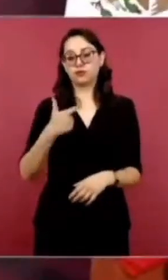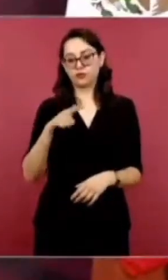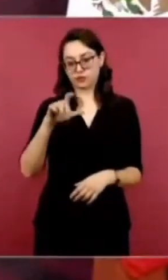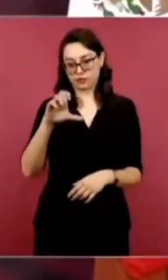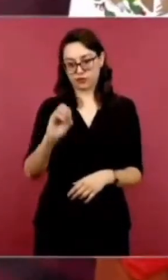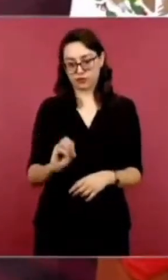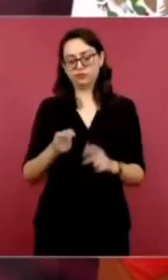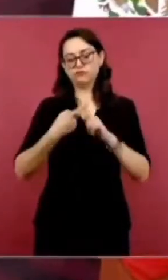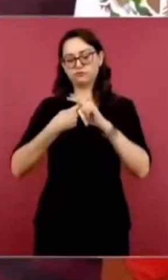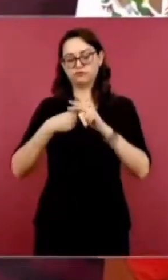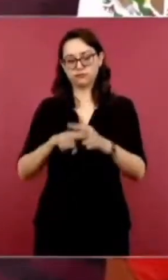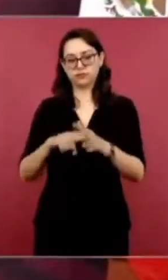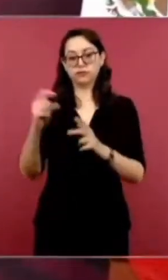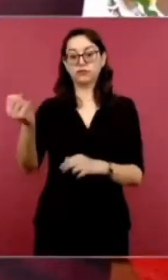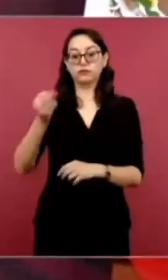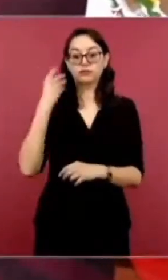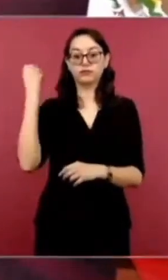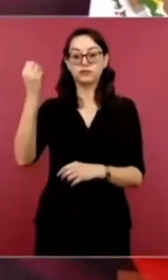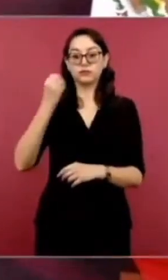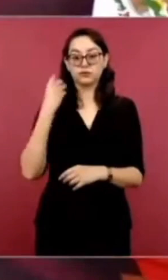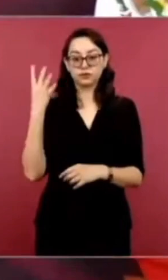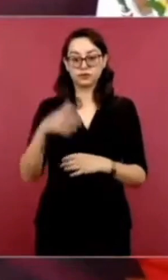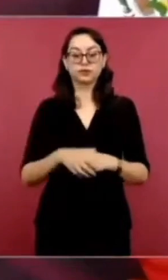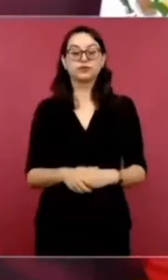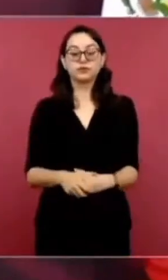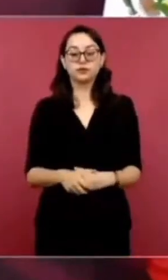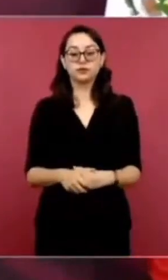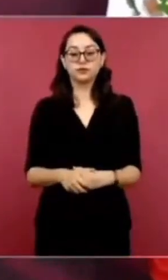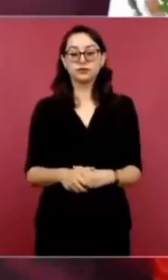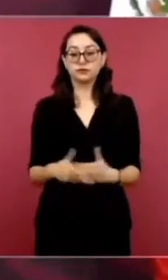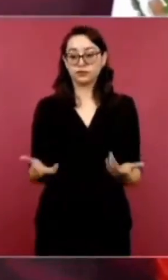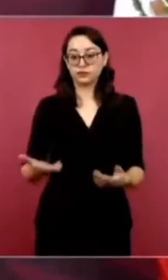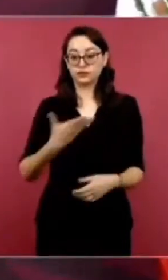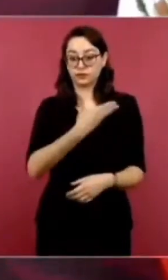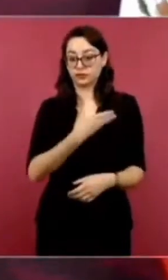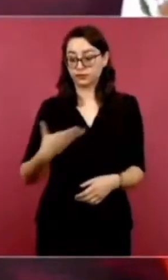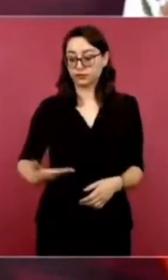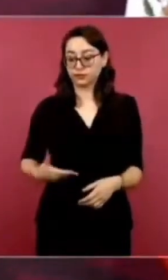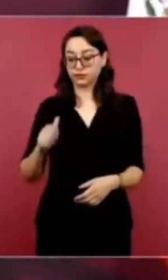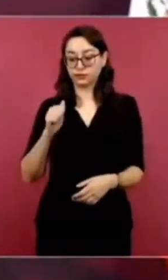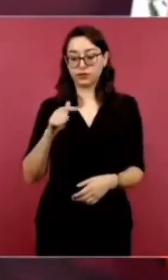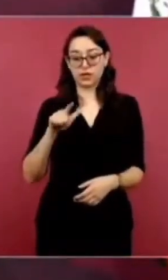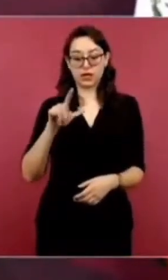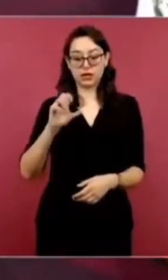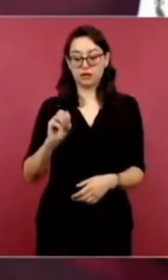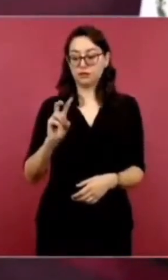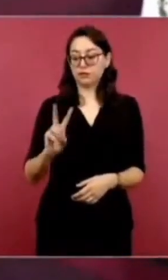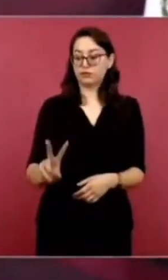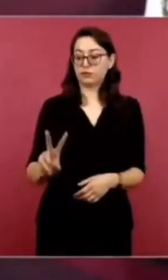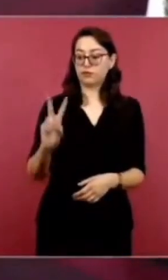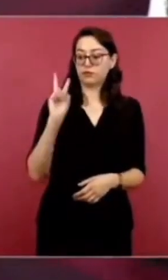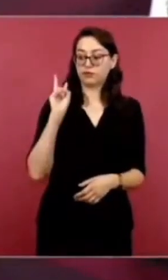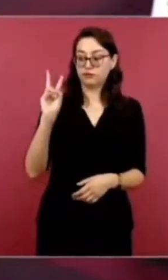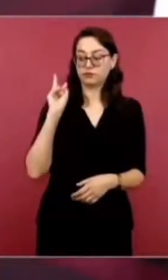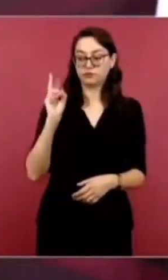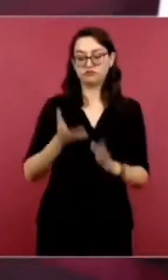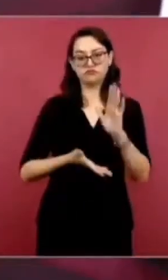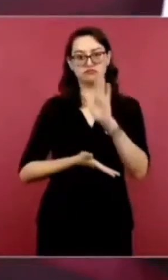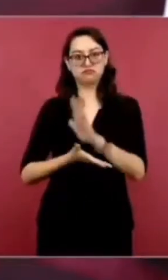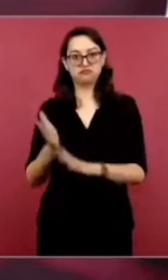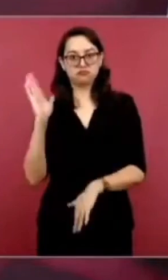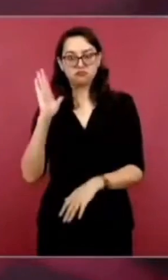ustedes saben, tuvo una gira a partir del viernes hasta el día de ayer por Colombia, por